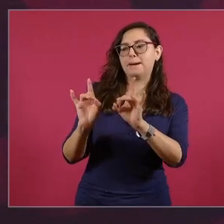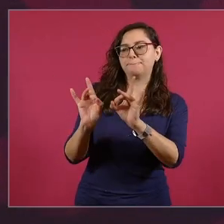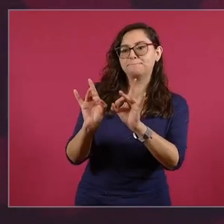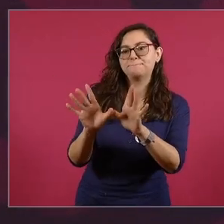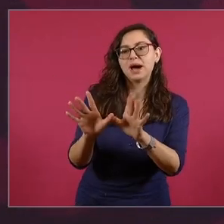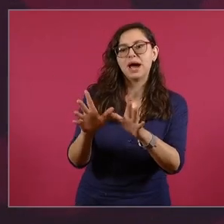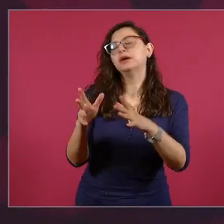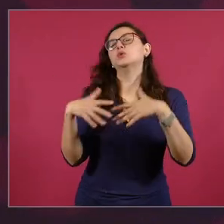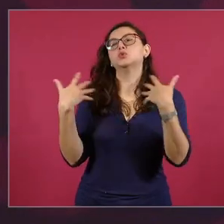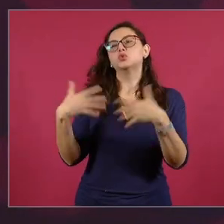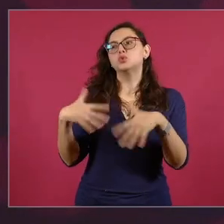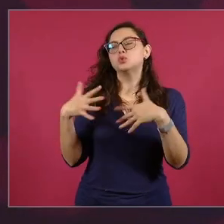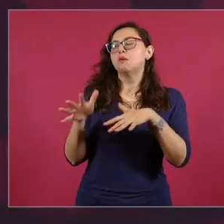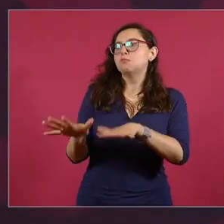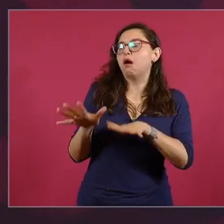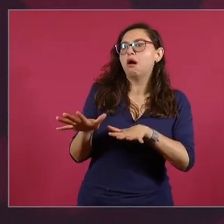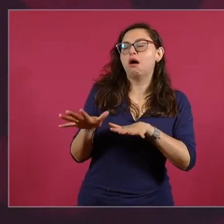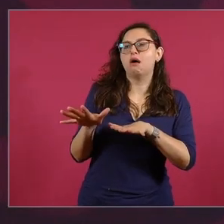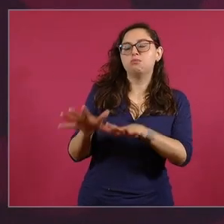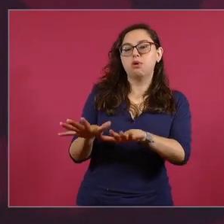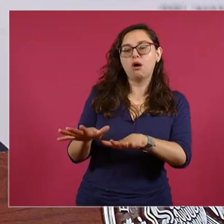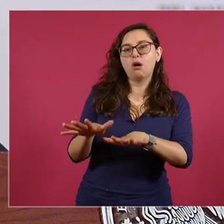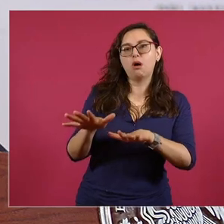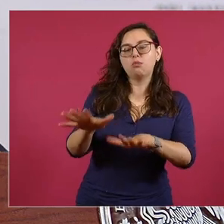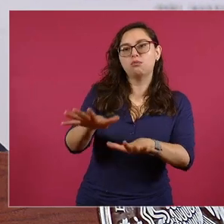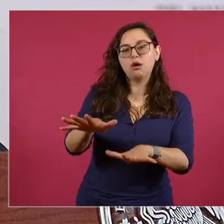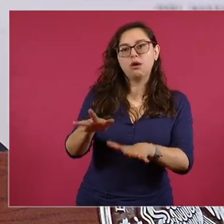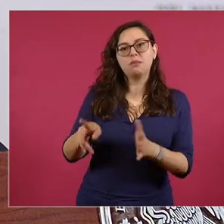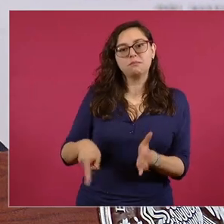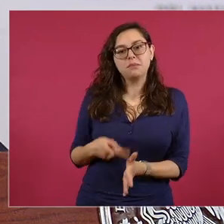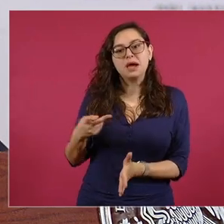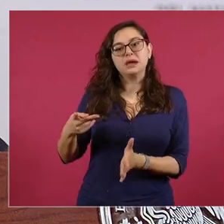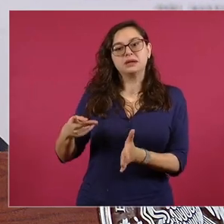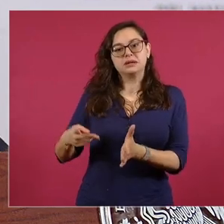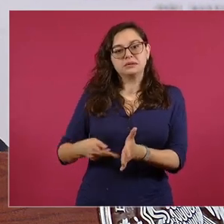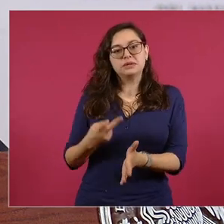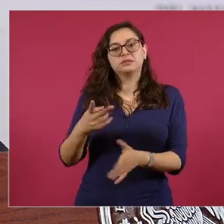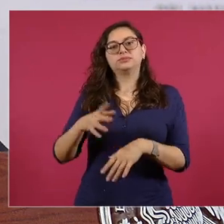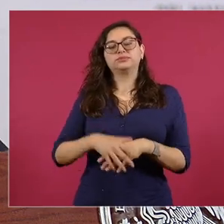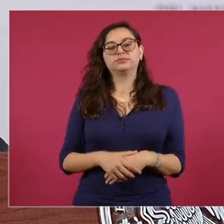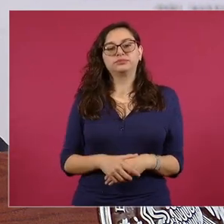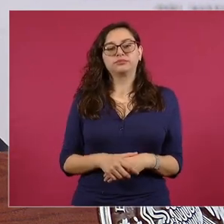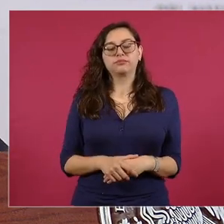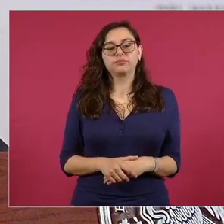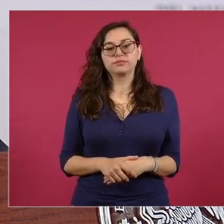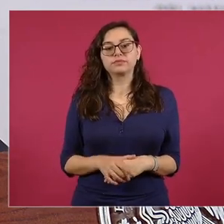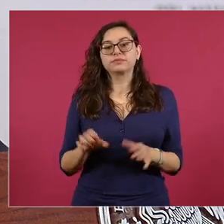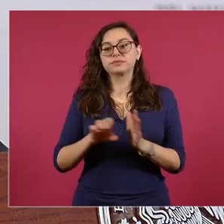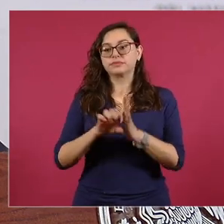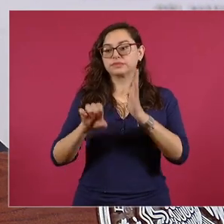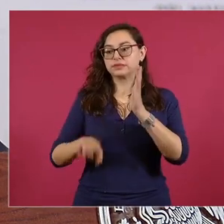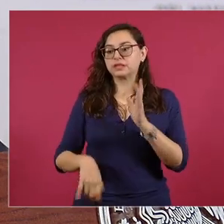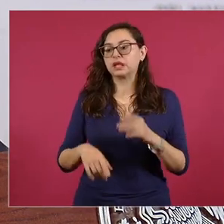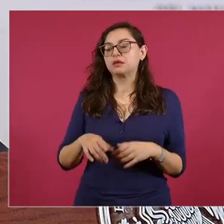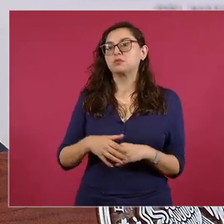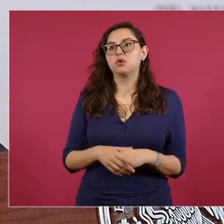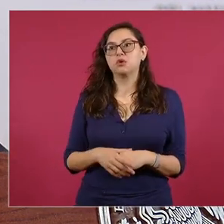cuando la reinvención de América,